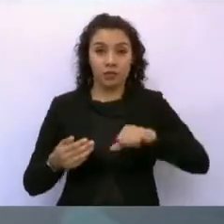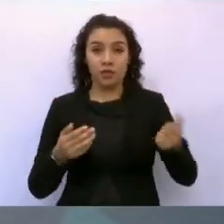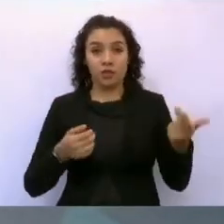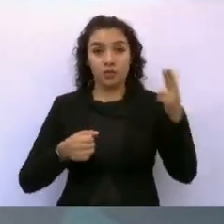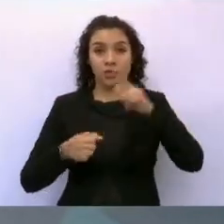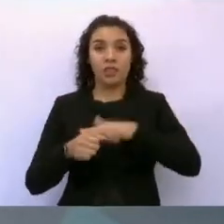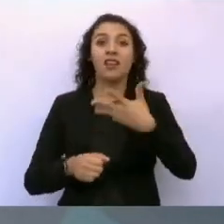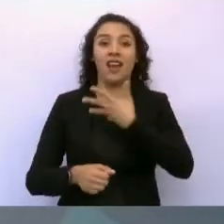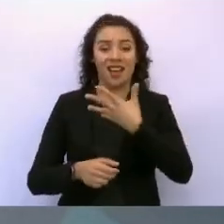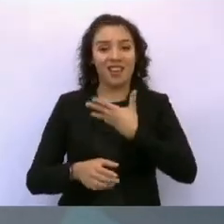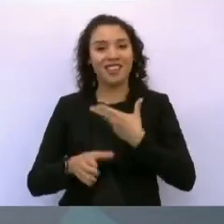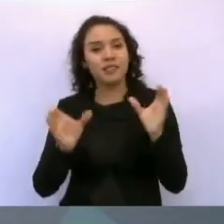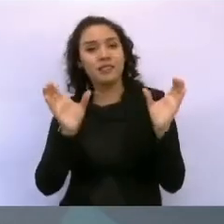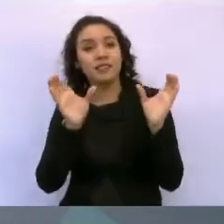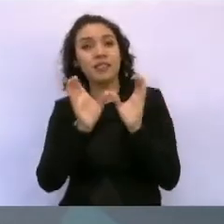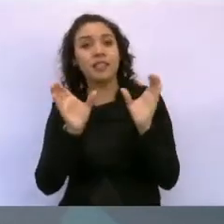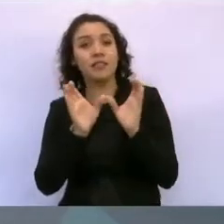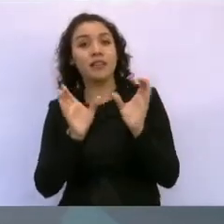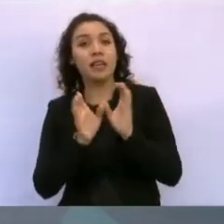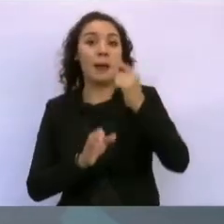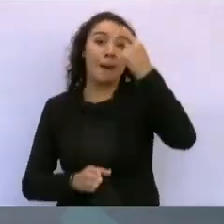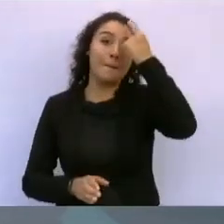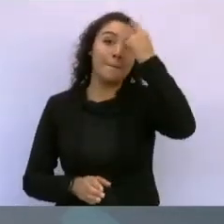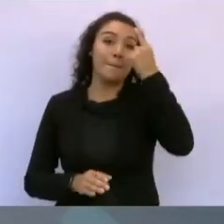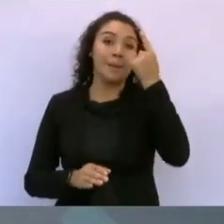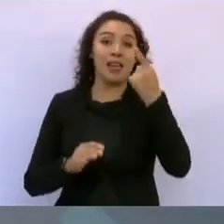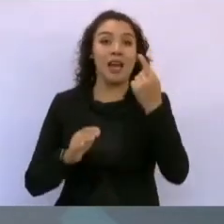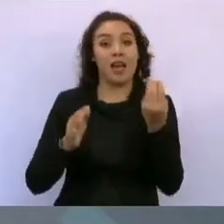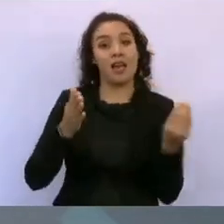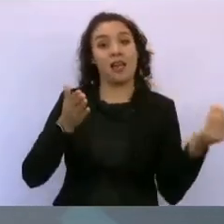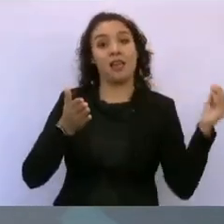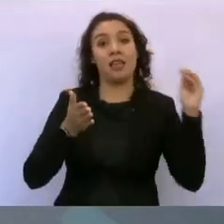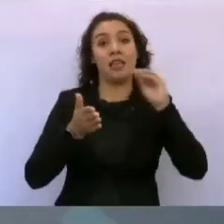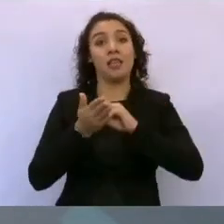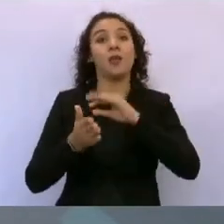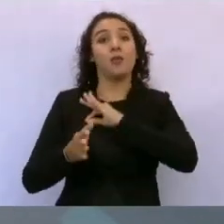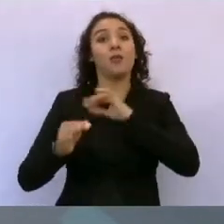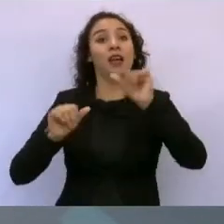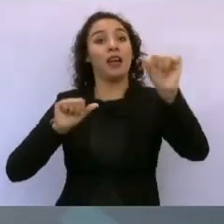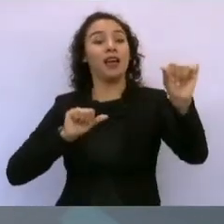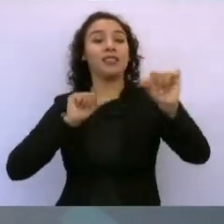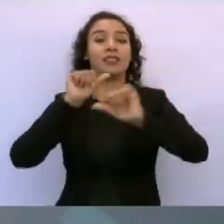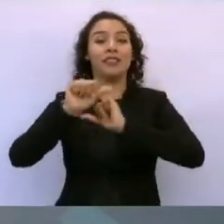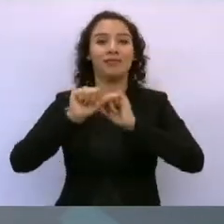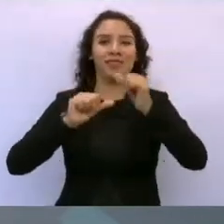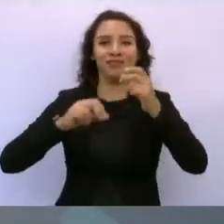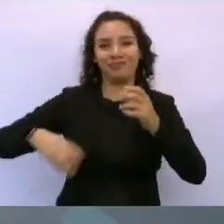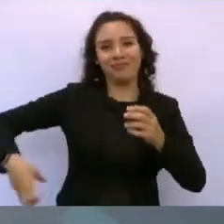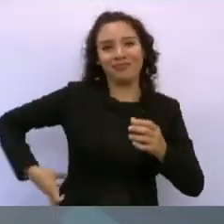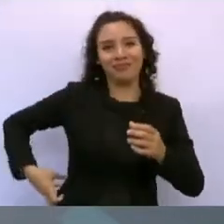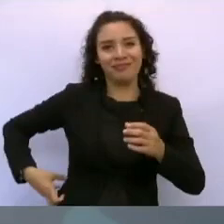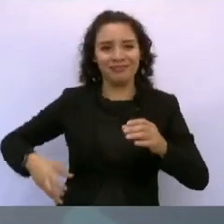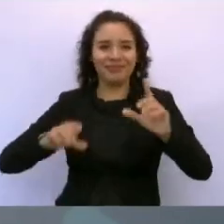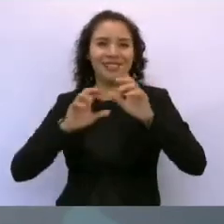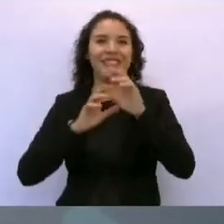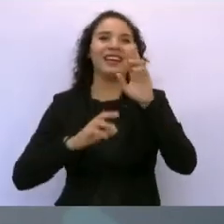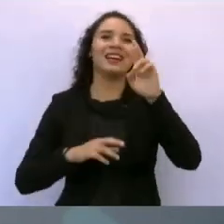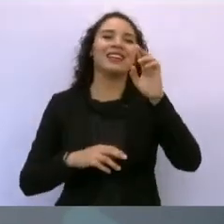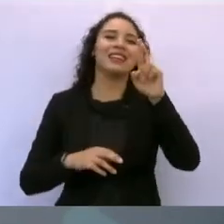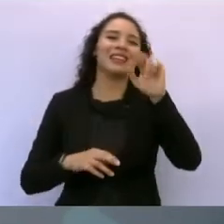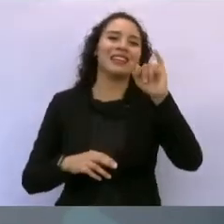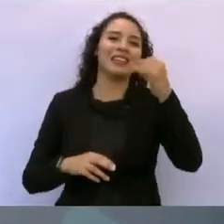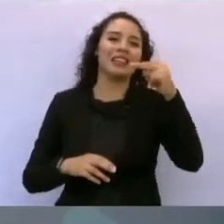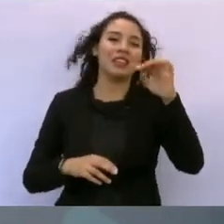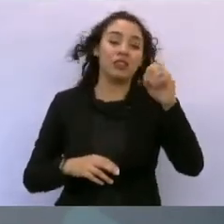con la certificación para ser Procurador de Órganos y Transplante Renal. Con gusto y orgullo le comento,